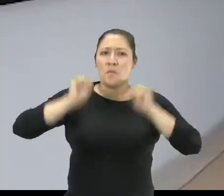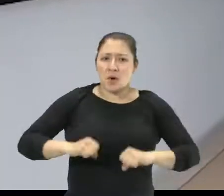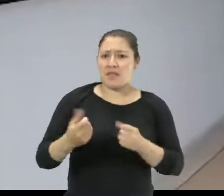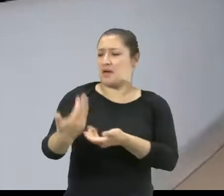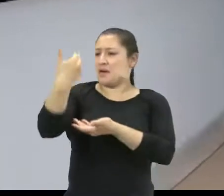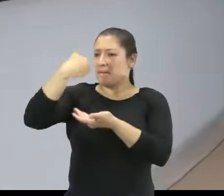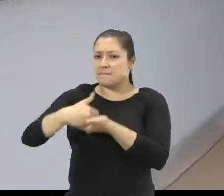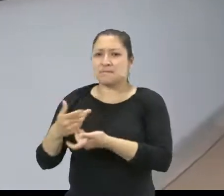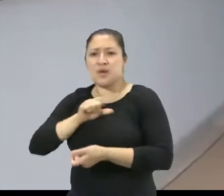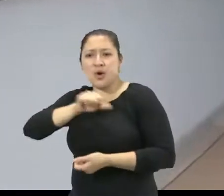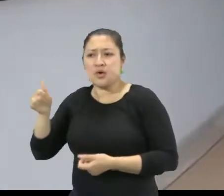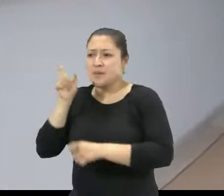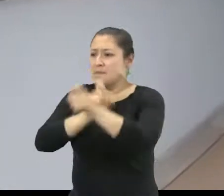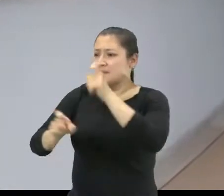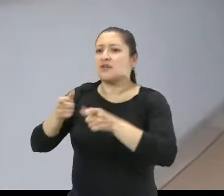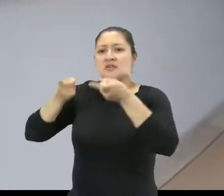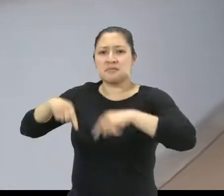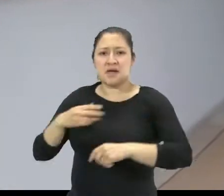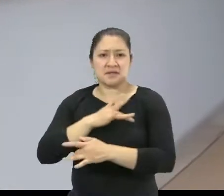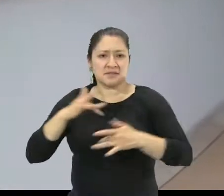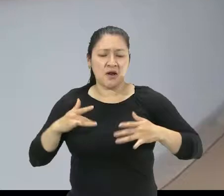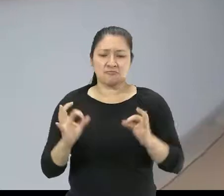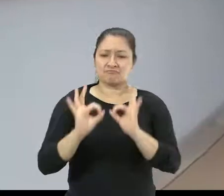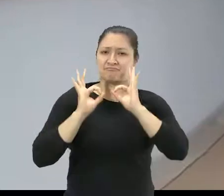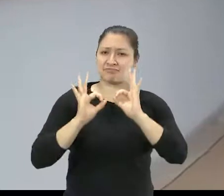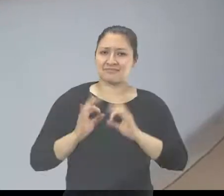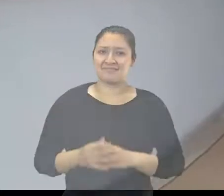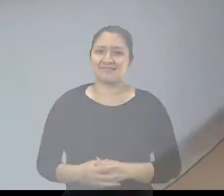a curarse de cualquier enfermedad